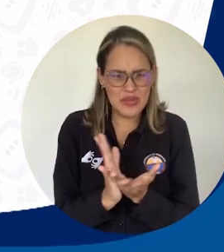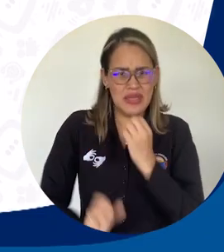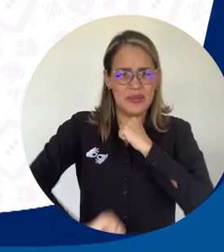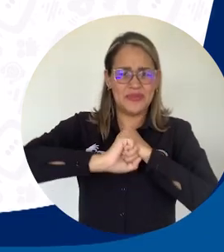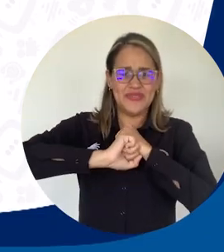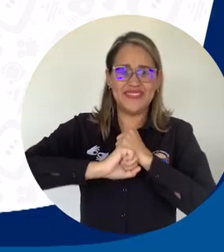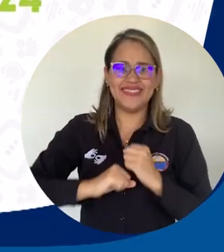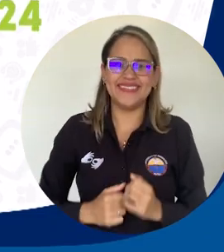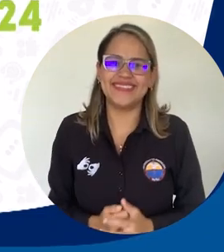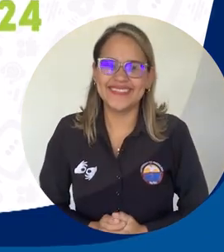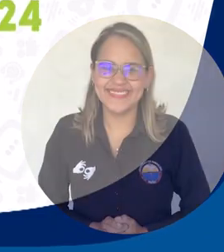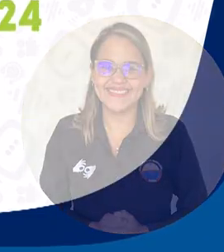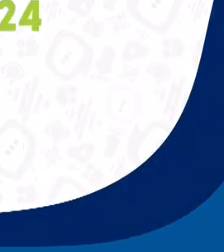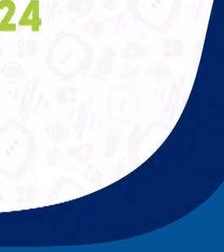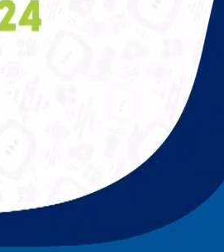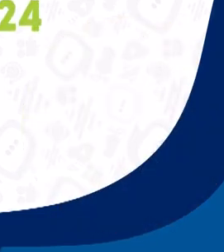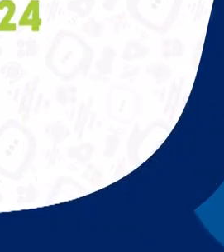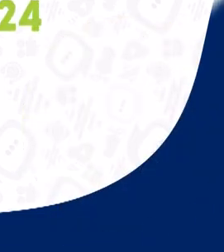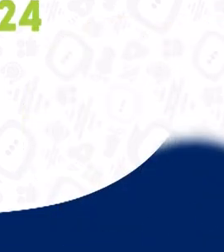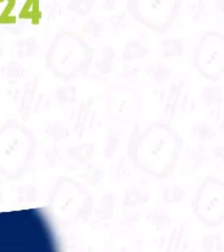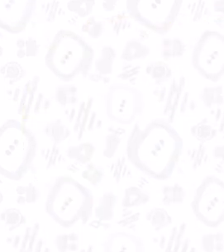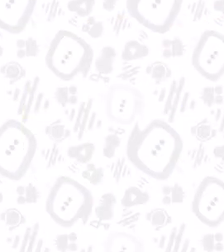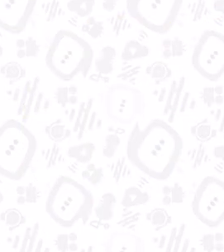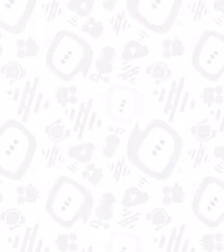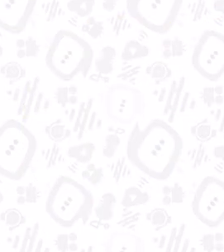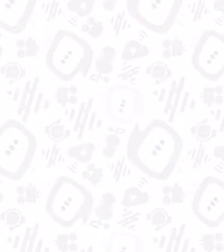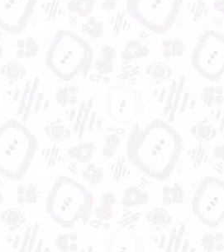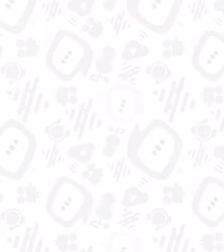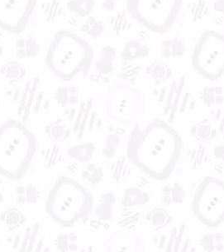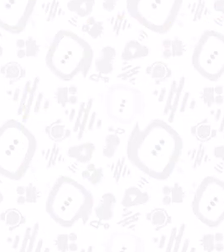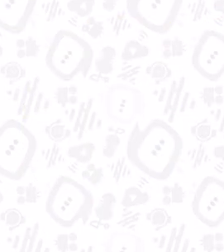Universidad del Matalén, aún más incluyente e innovadora.